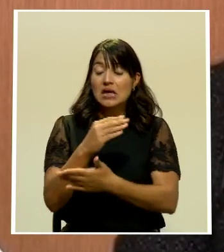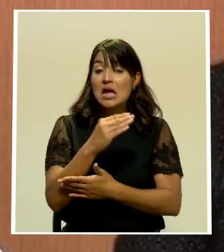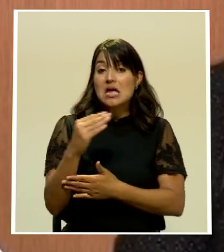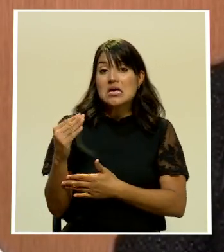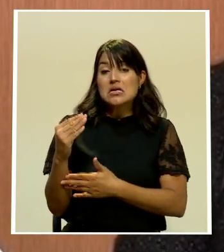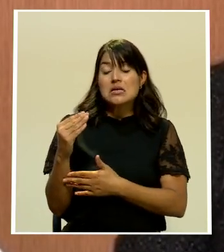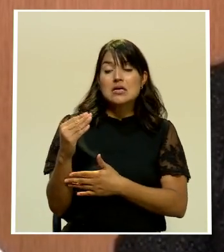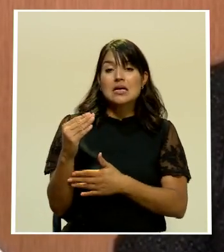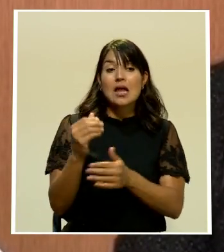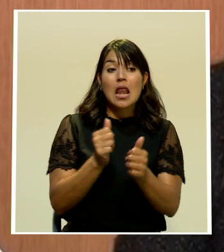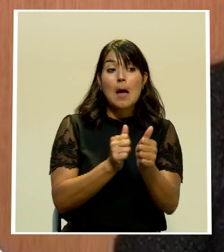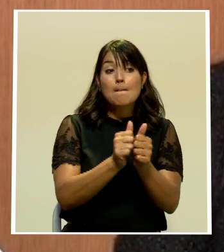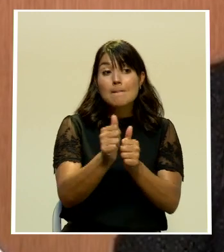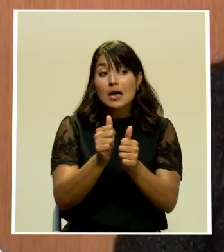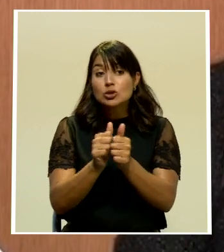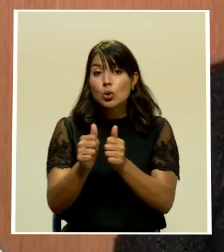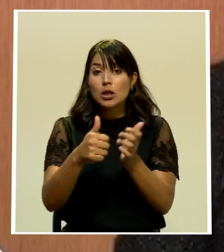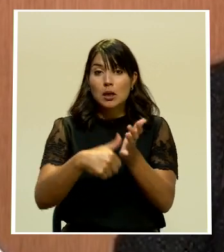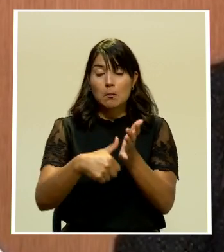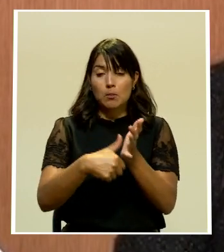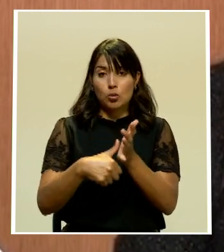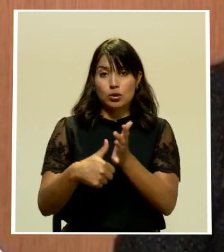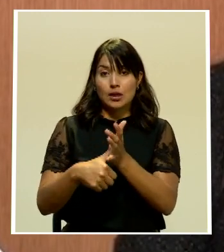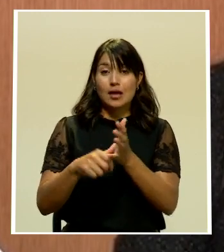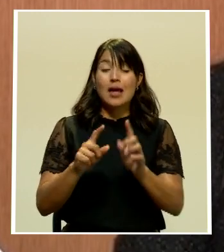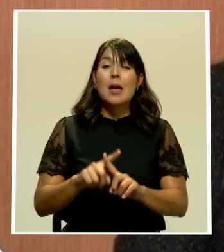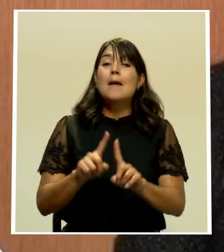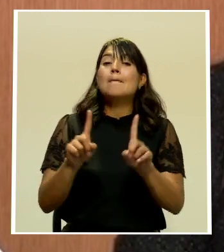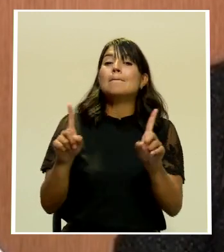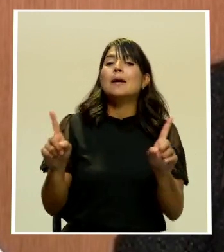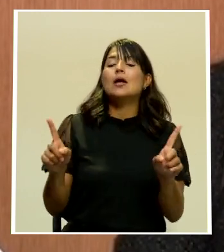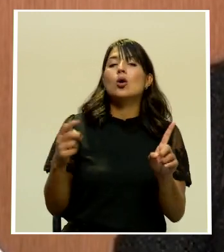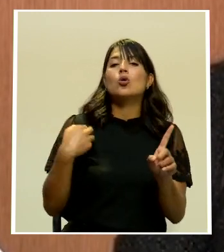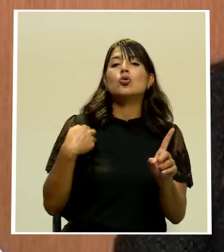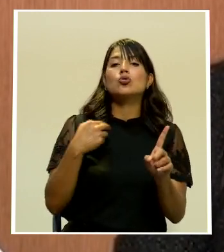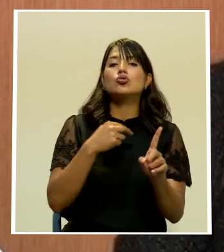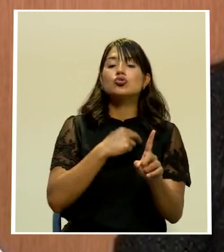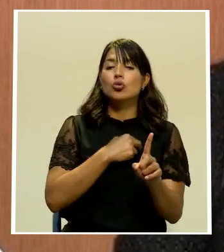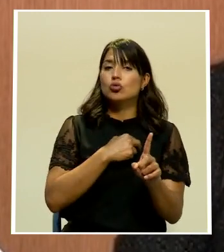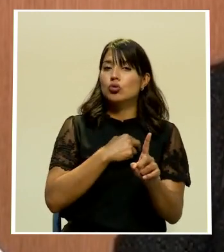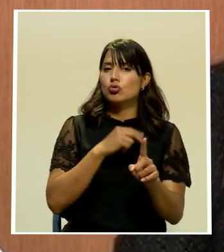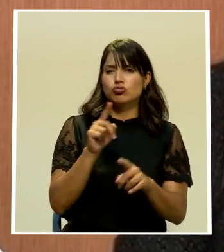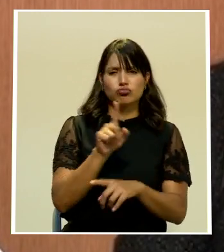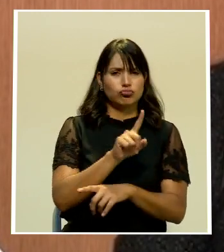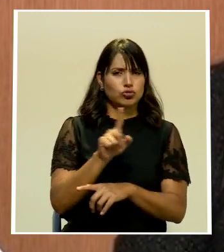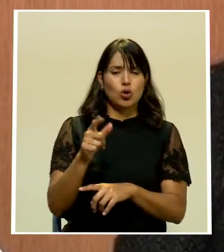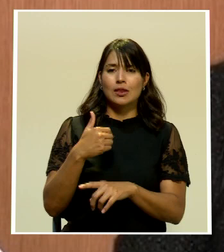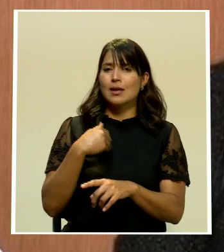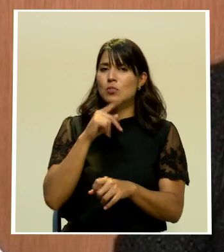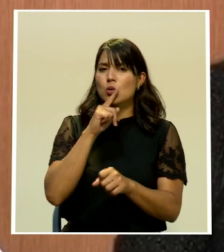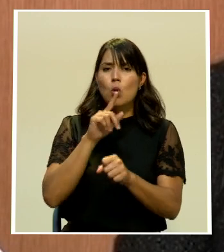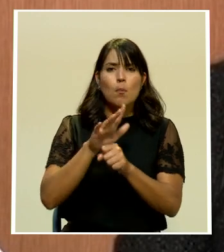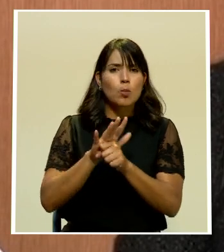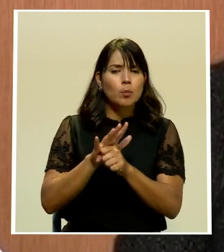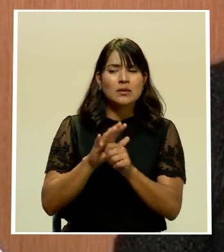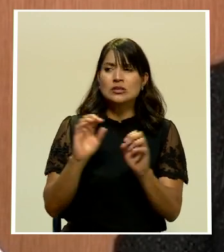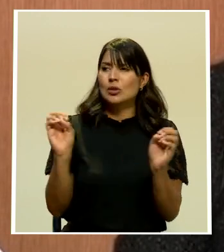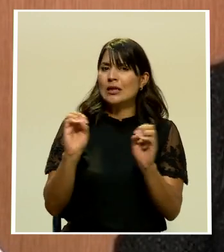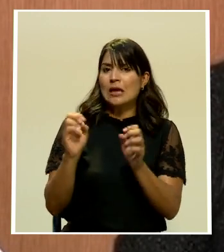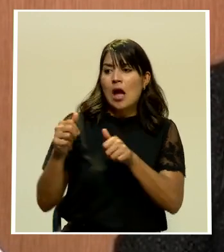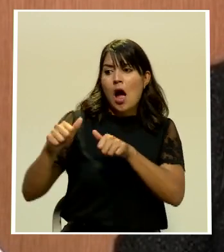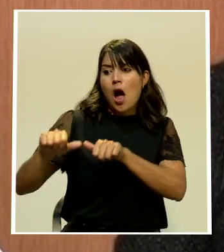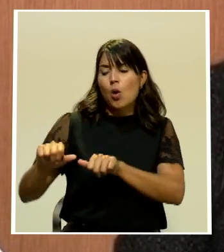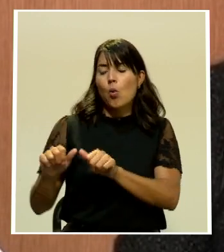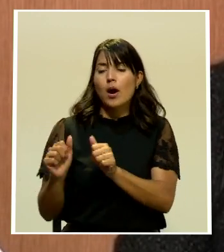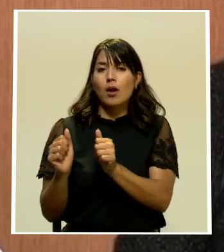prestaran a votarlas. Pero más que ello, no hemos comprometido, ni mucho menos hemos comprometido nuestro voto, ni